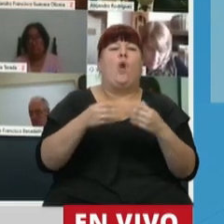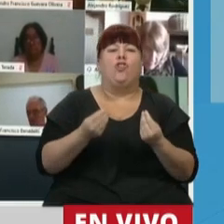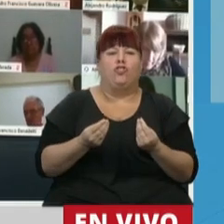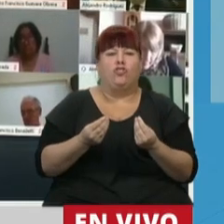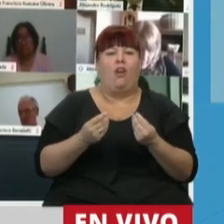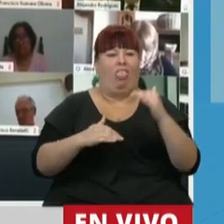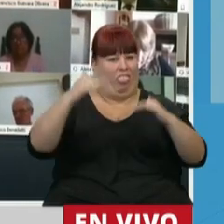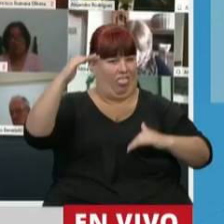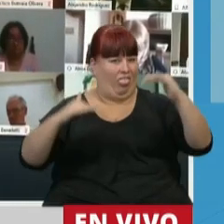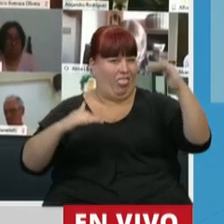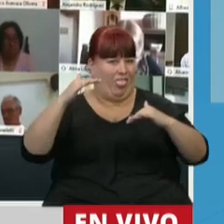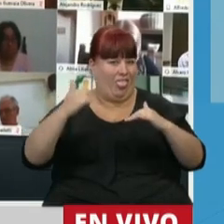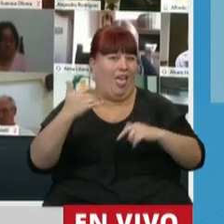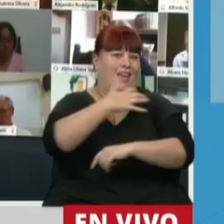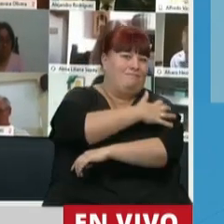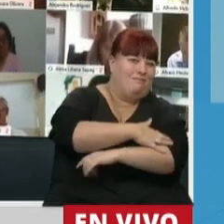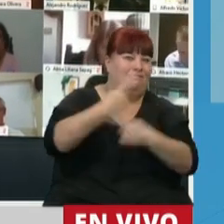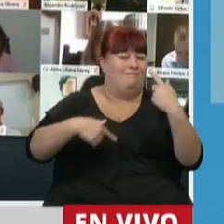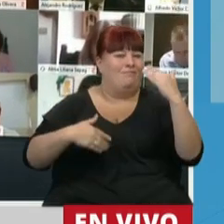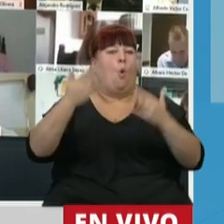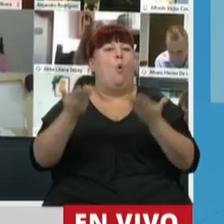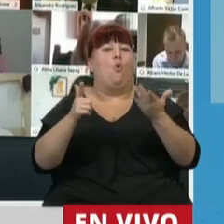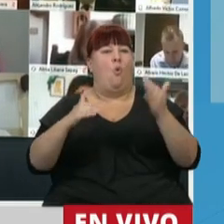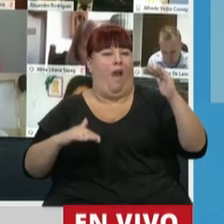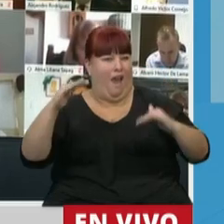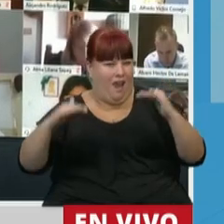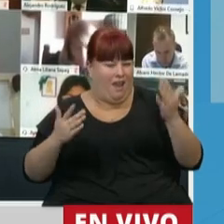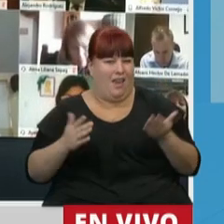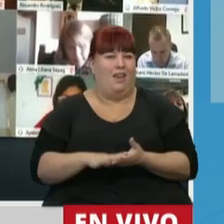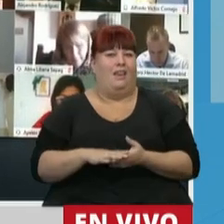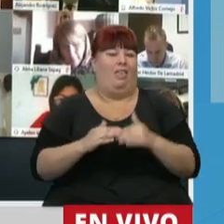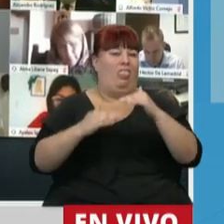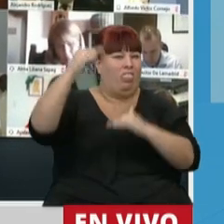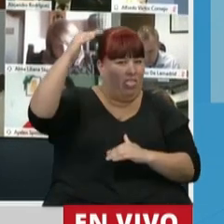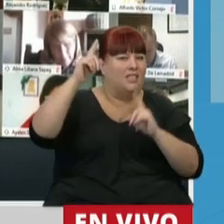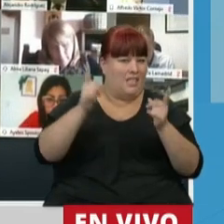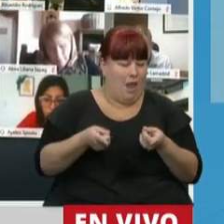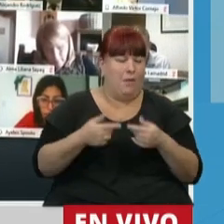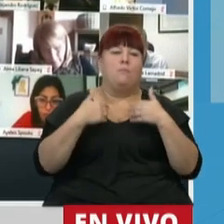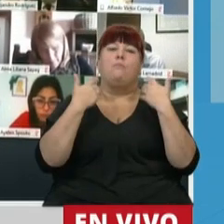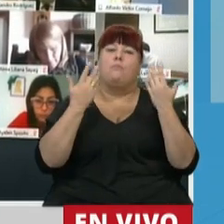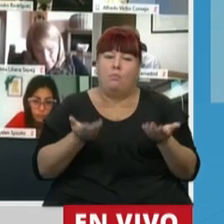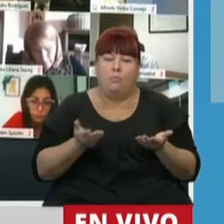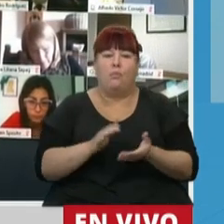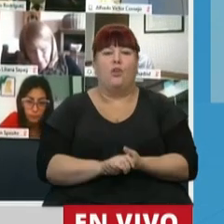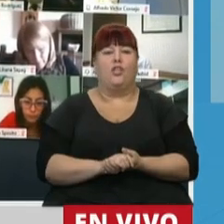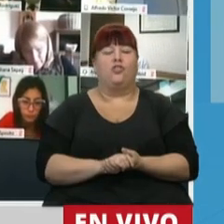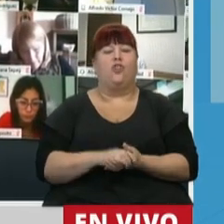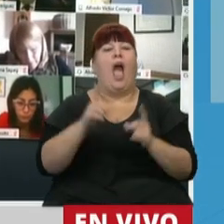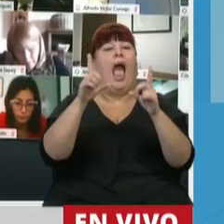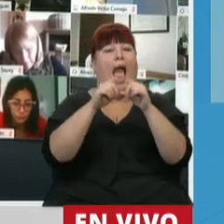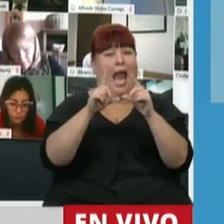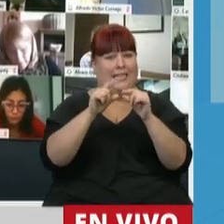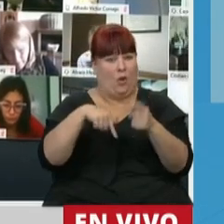inequidad y situación de injusticia y de desigualdad. Y por eso en el